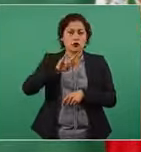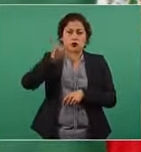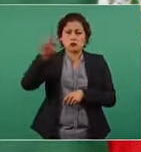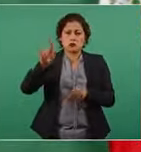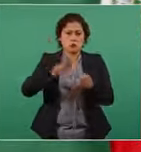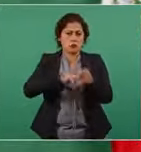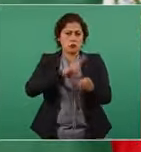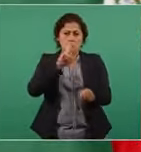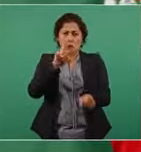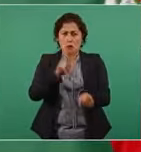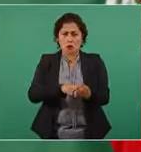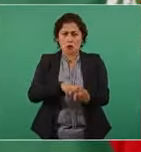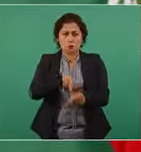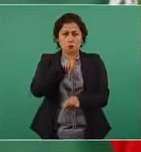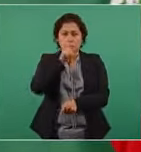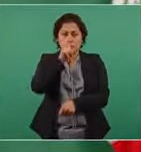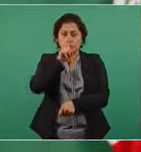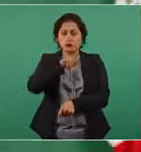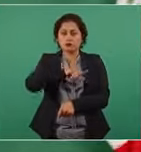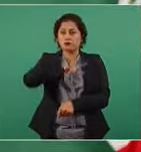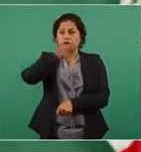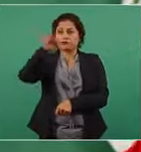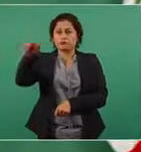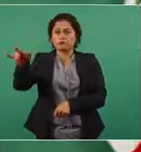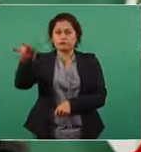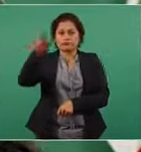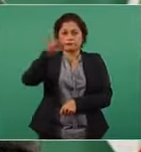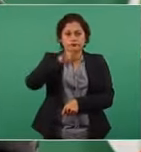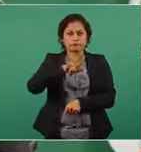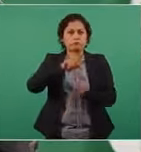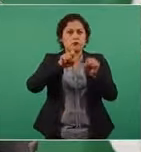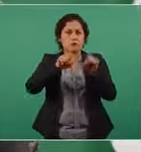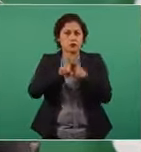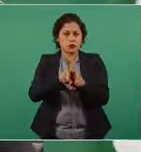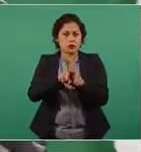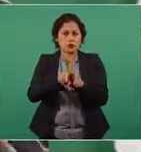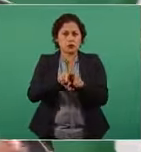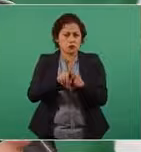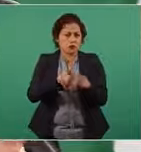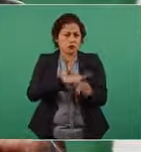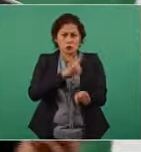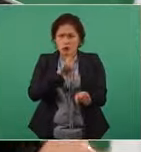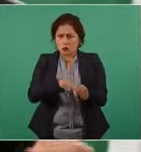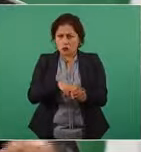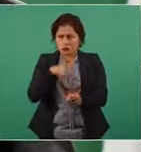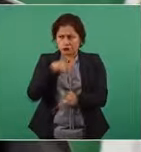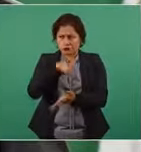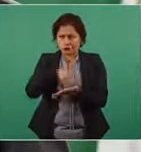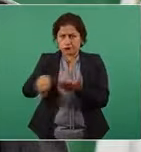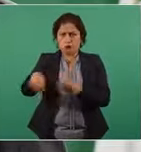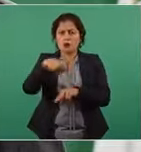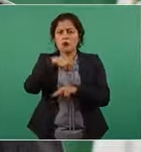y regresé en avión de línea. ¿Cuánto costó mi viaje?